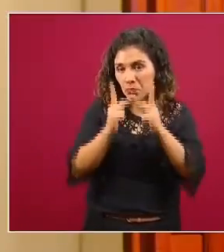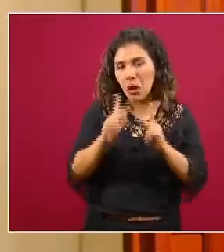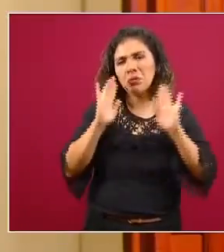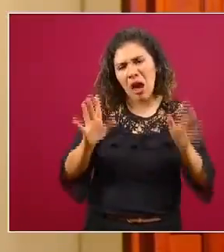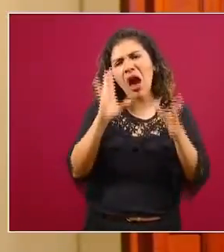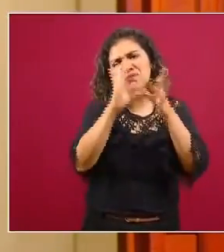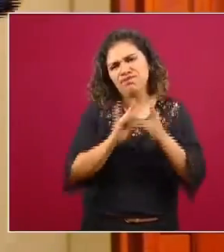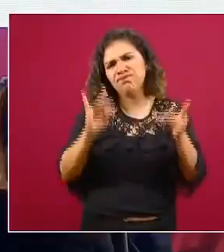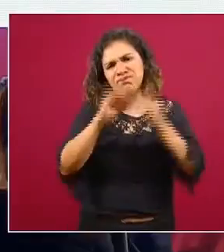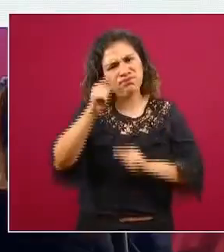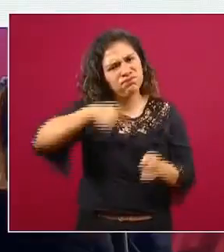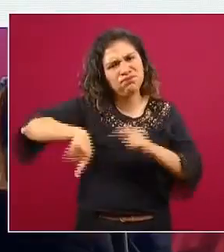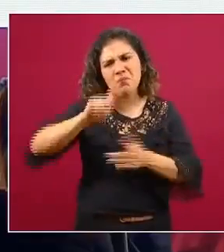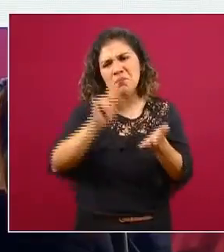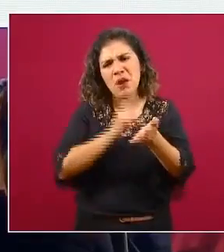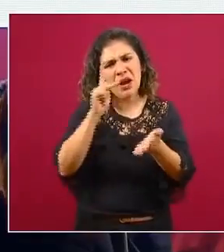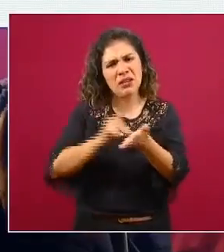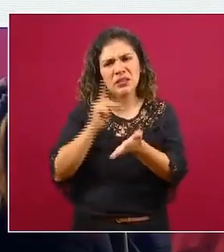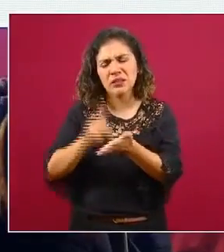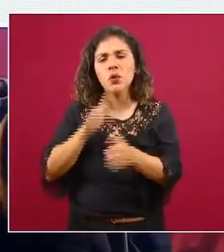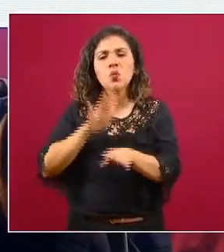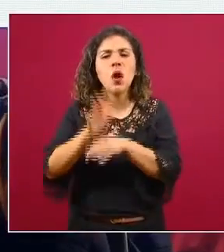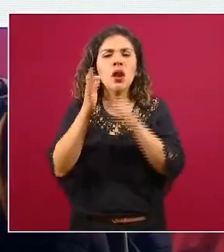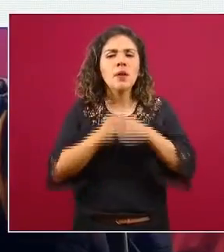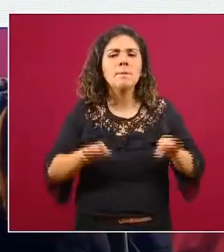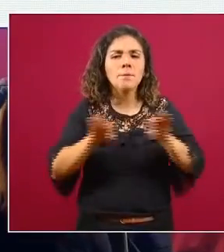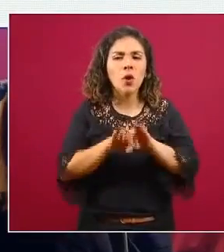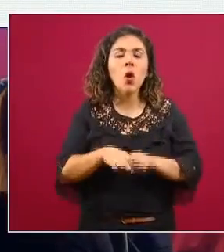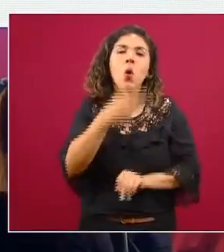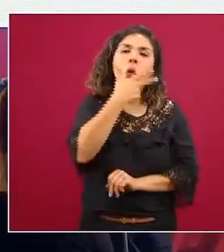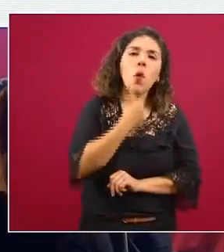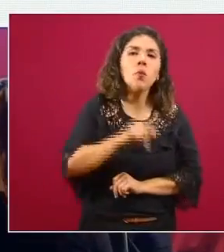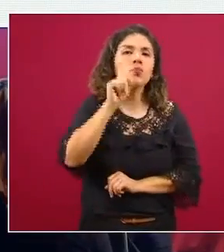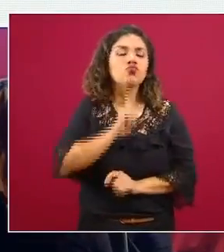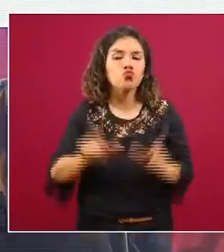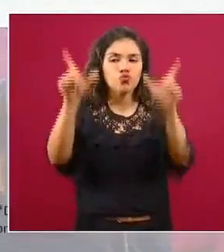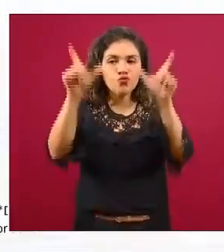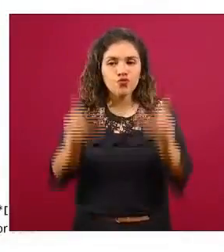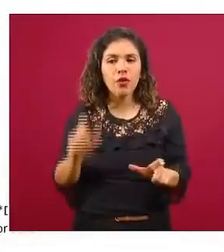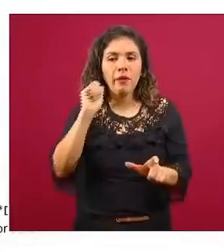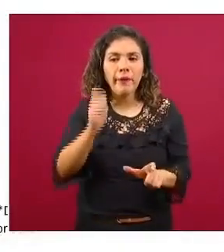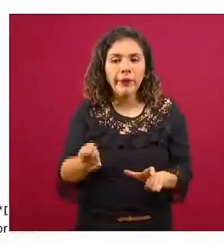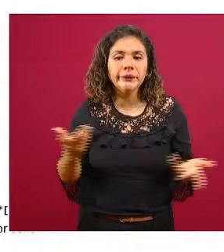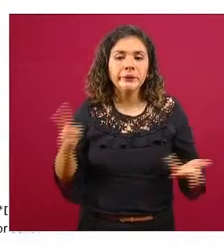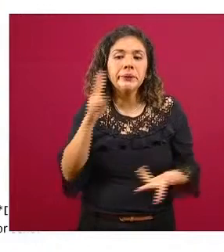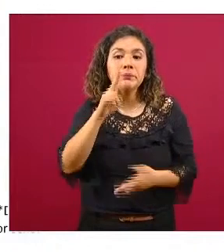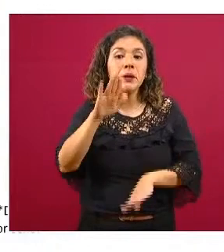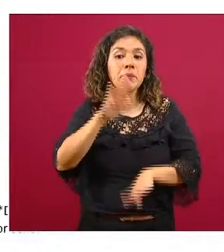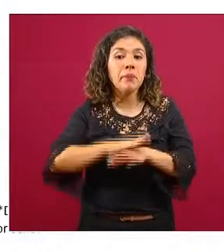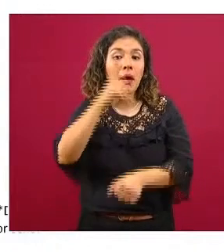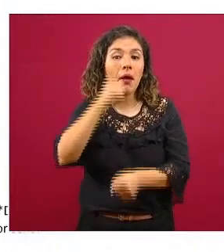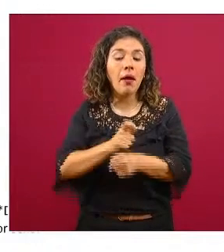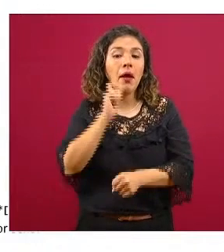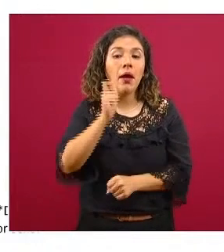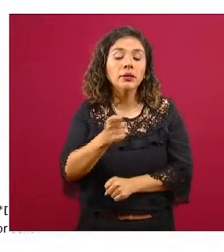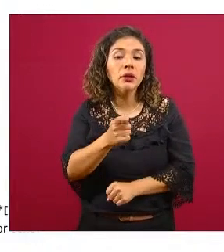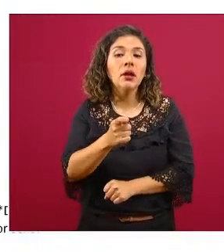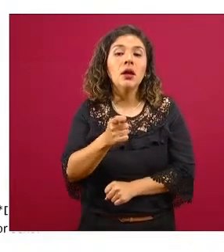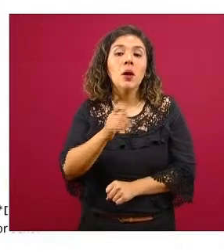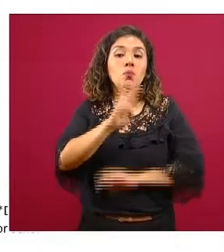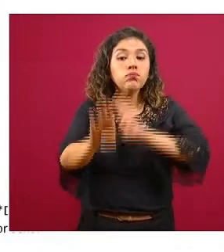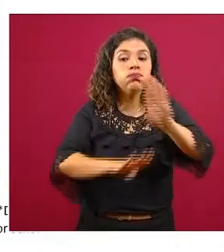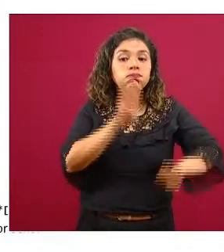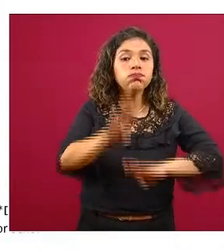descrito para todo el país en forma importante tanto en hombres como mujeres se observa mayor ya lo mencionamos